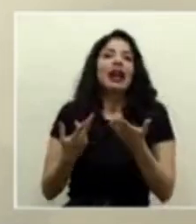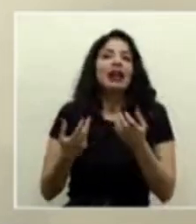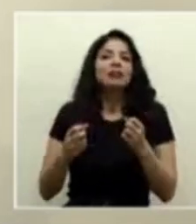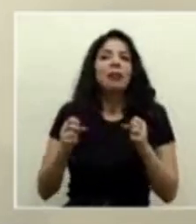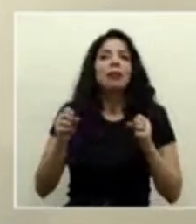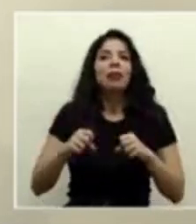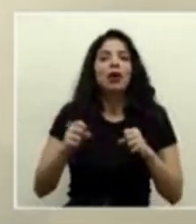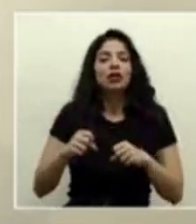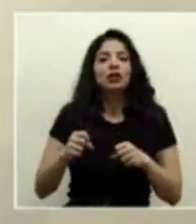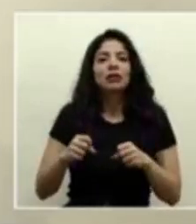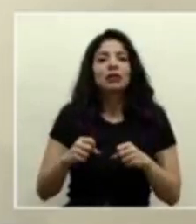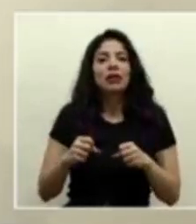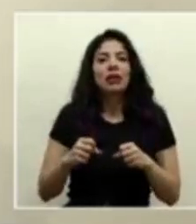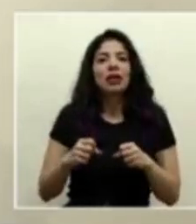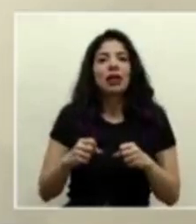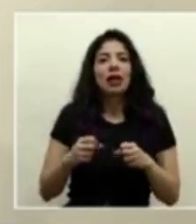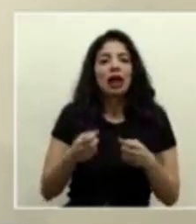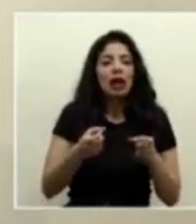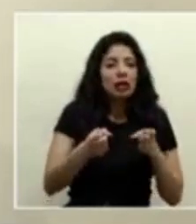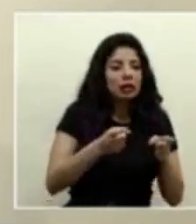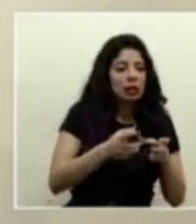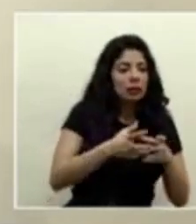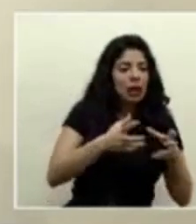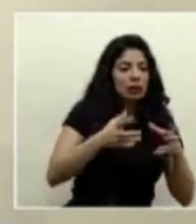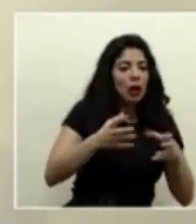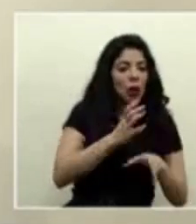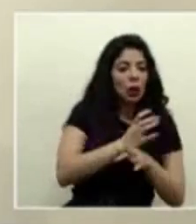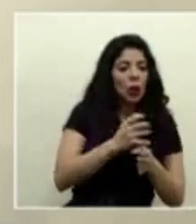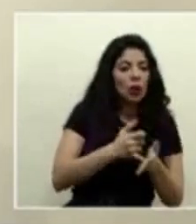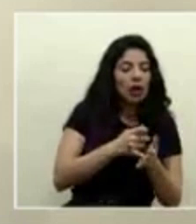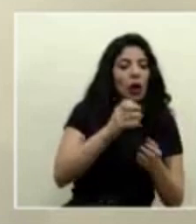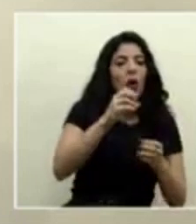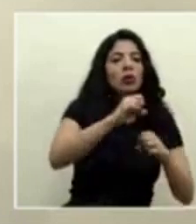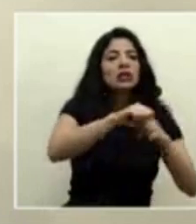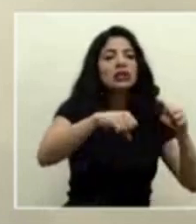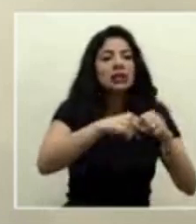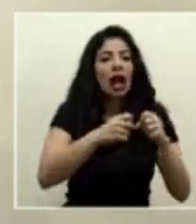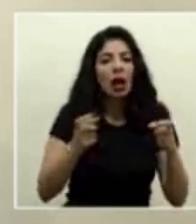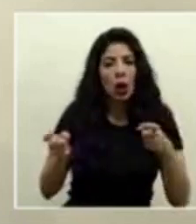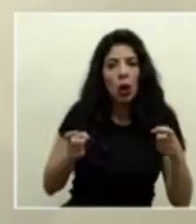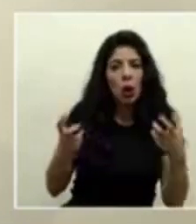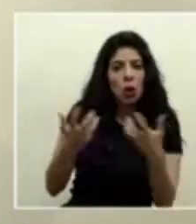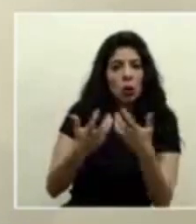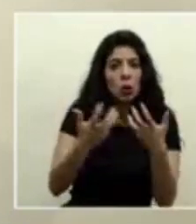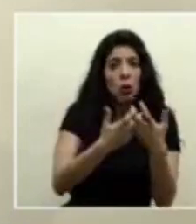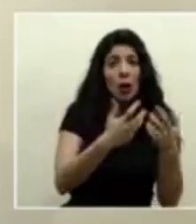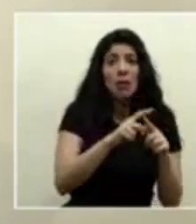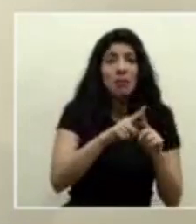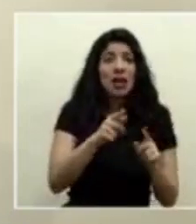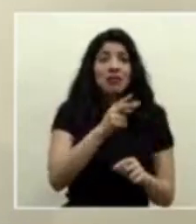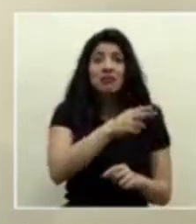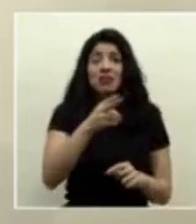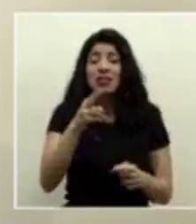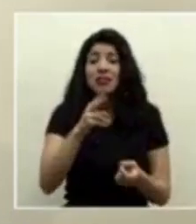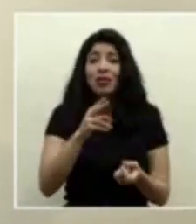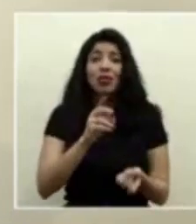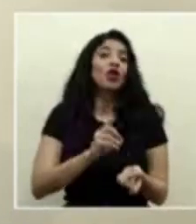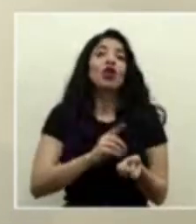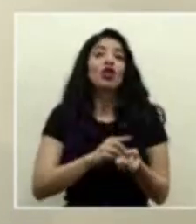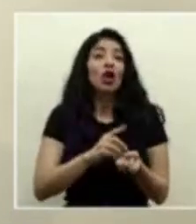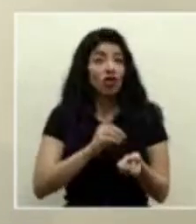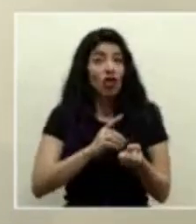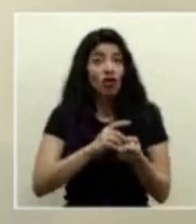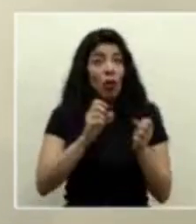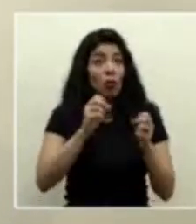un poco más de capacidad de UCIs o de cuidados intermedios. Pero recordemos también que son los mismos profesionales y que los profesionales no podemos